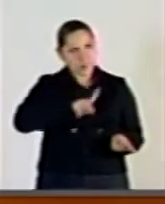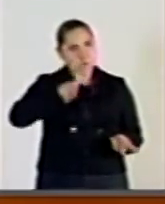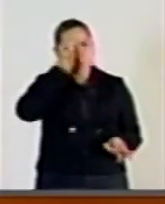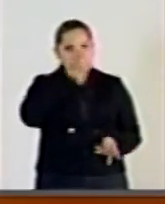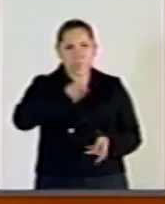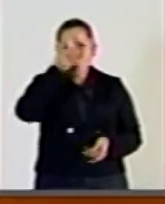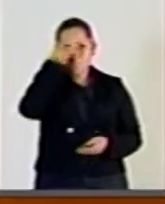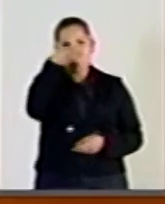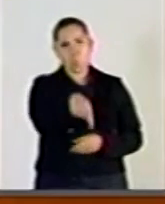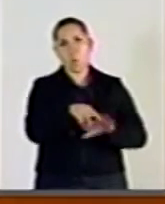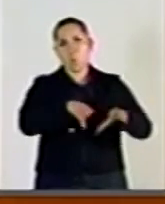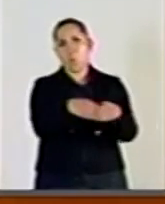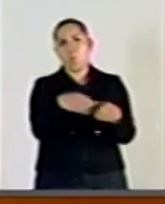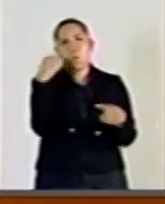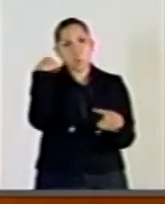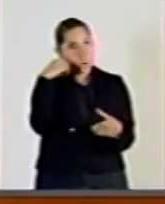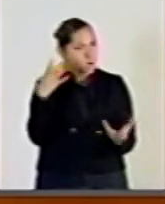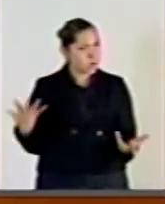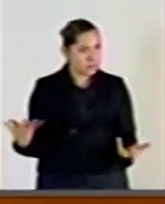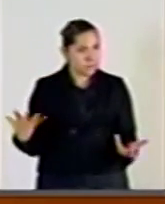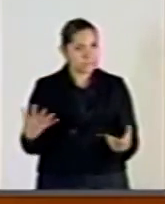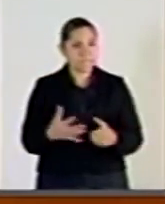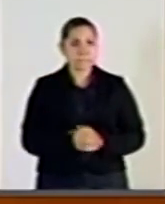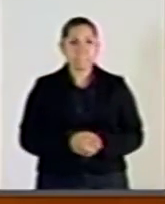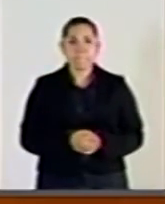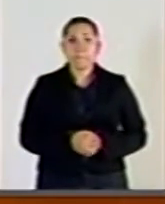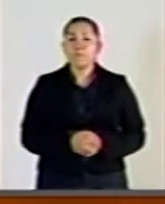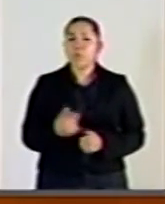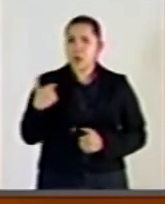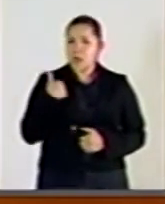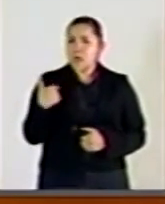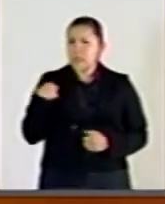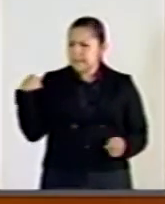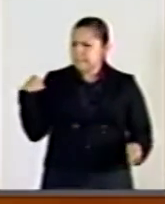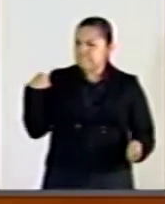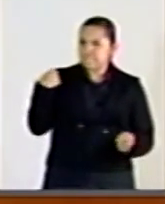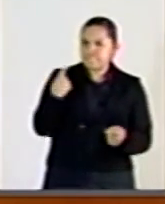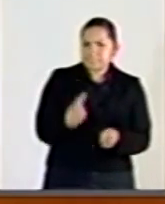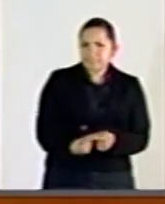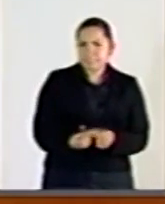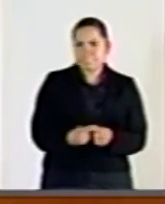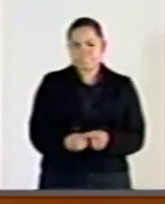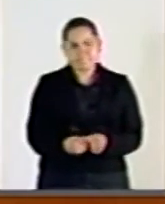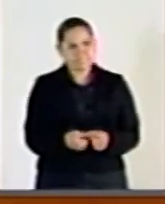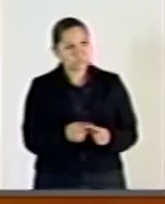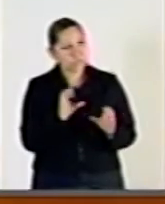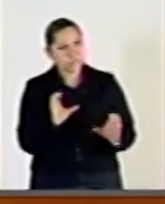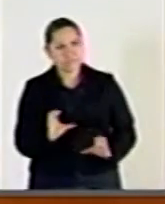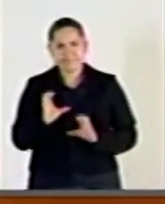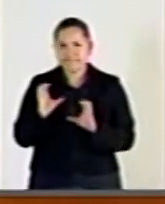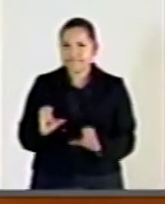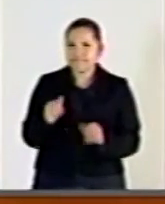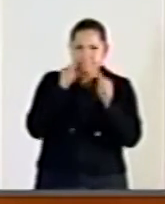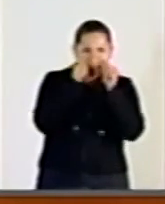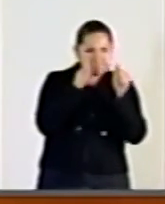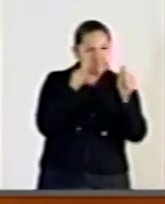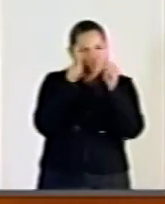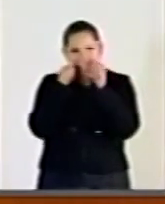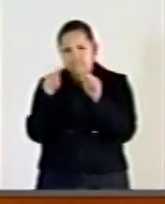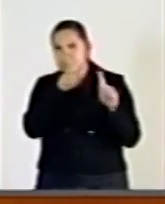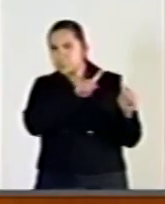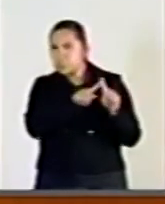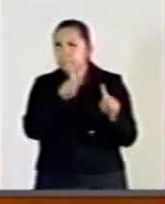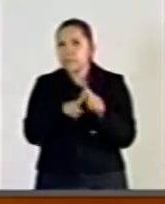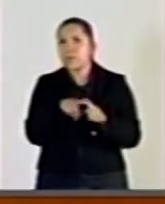He estado pendiente de los cabildeos y